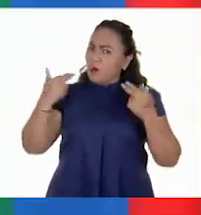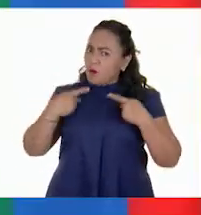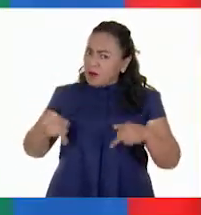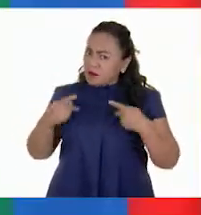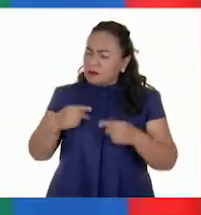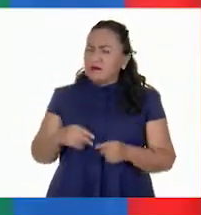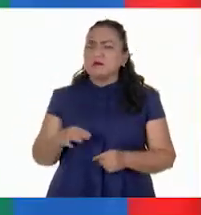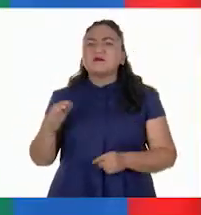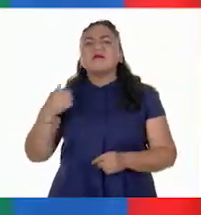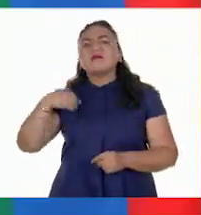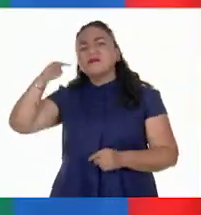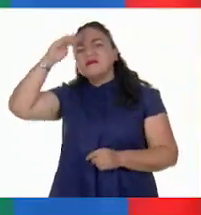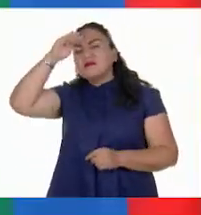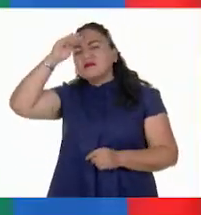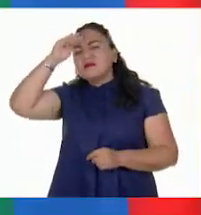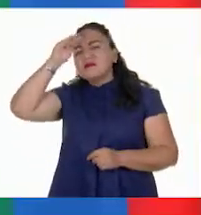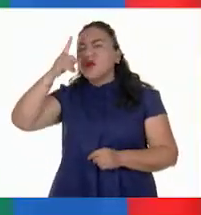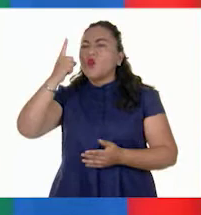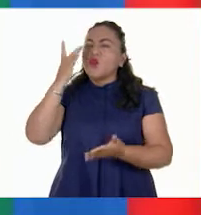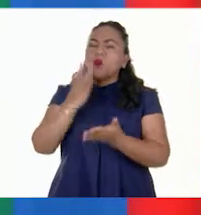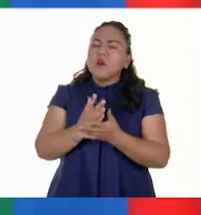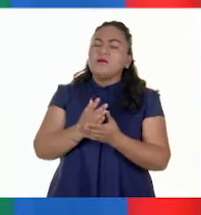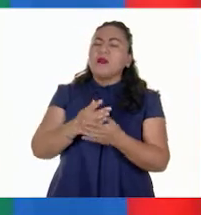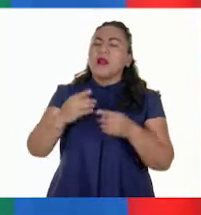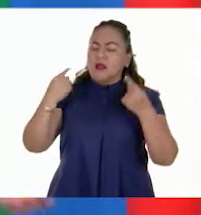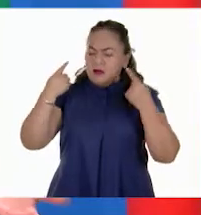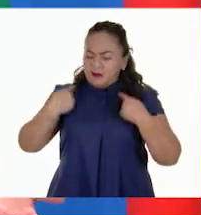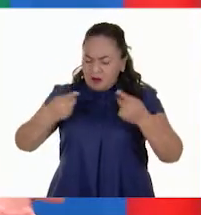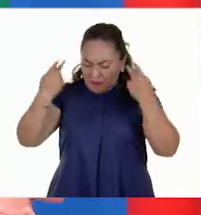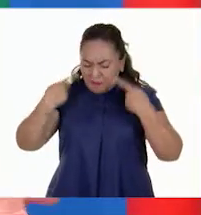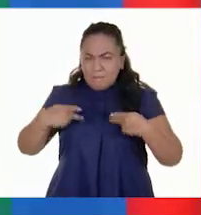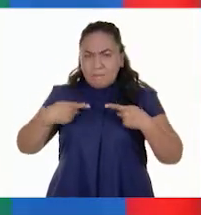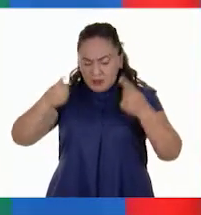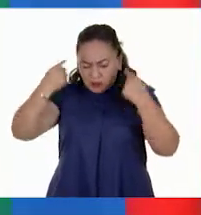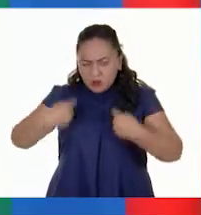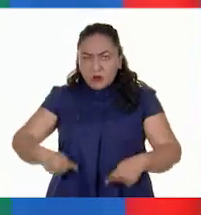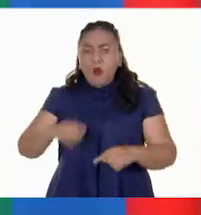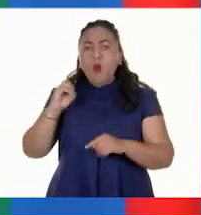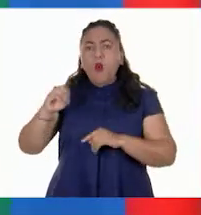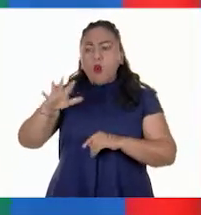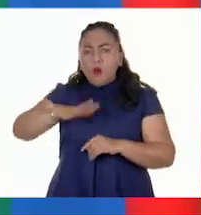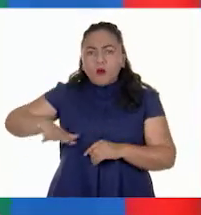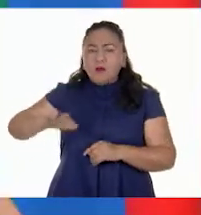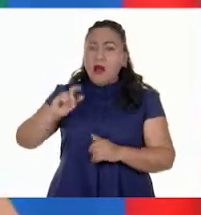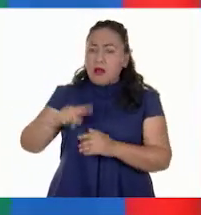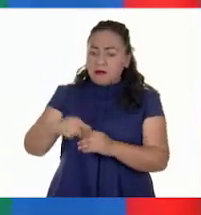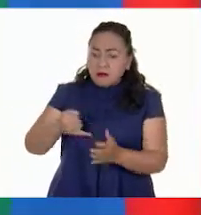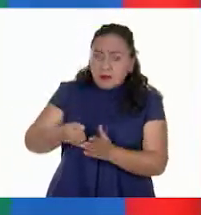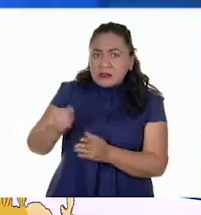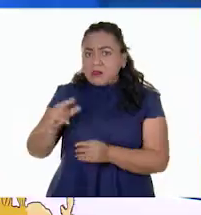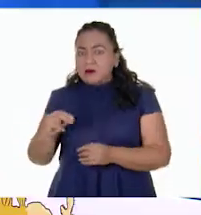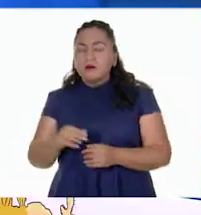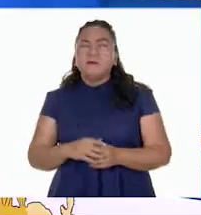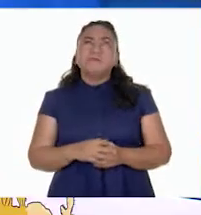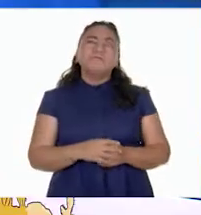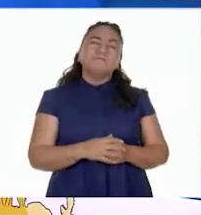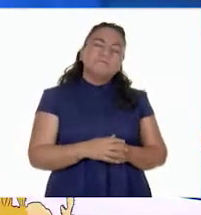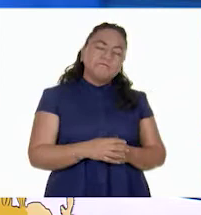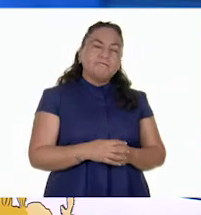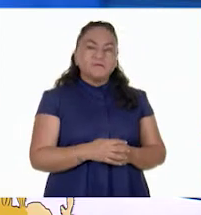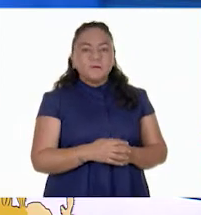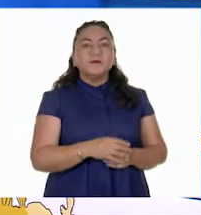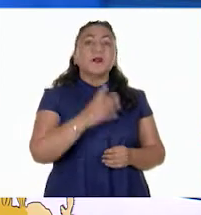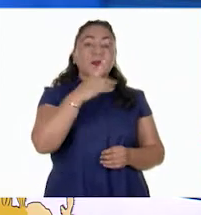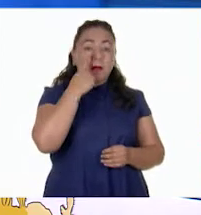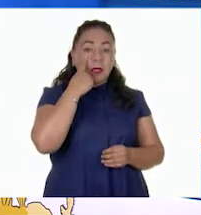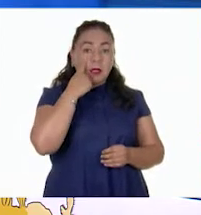solo las condiciones geográficas, físicas, eran las que influían en si se cultivaba algo o no? Mira, el